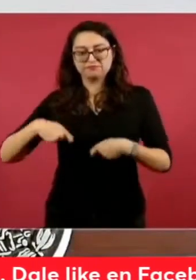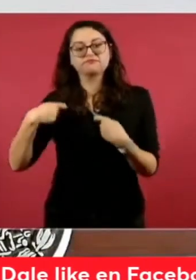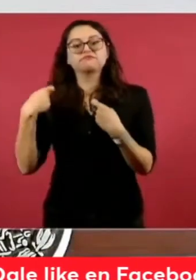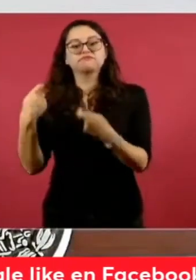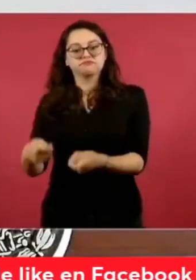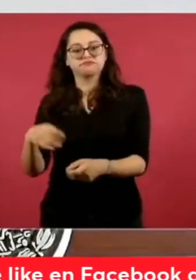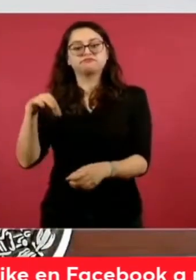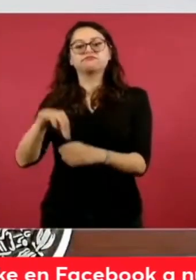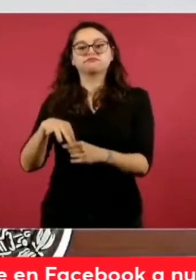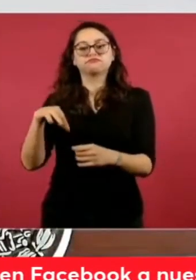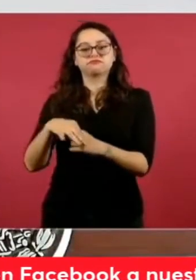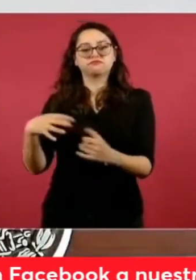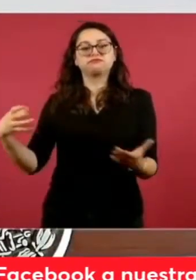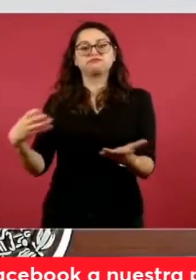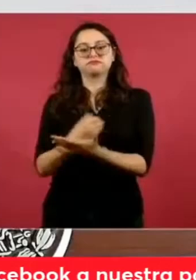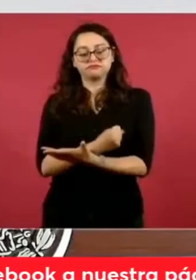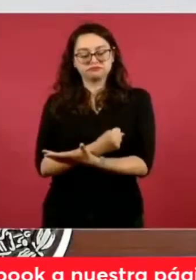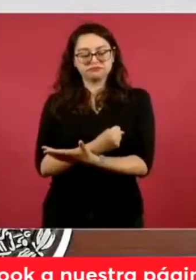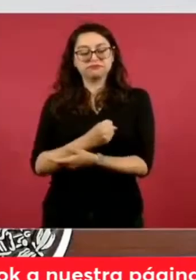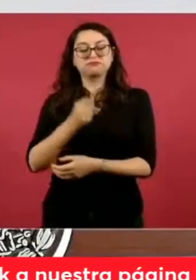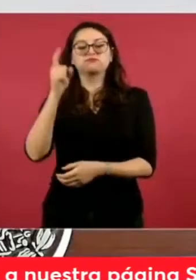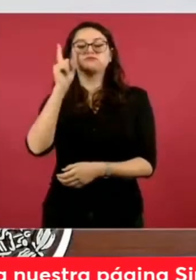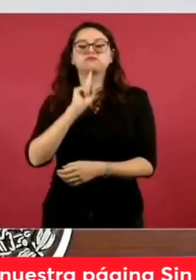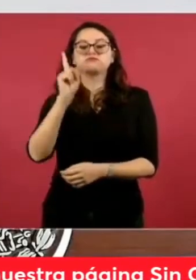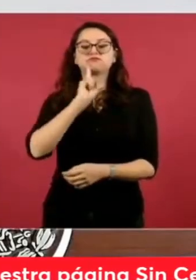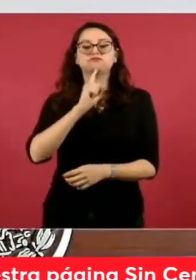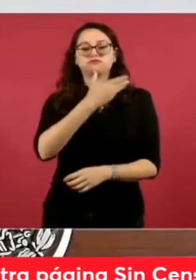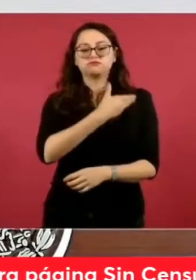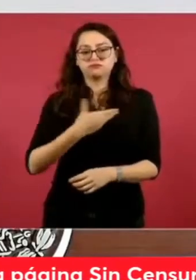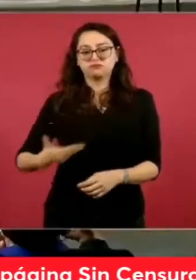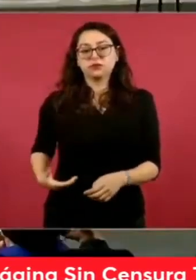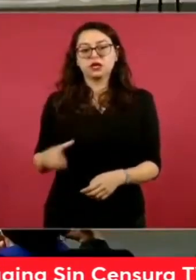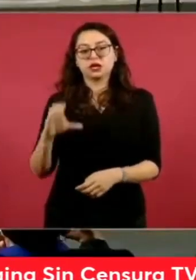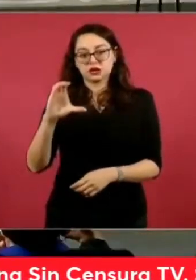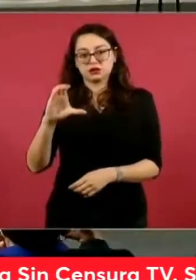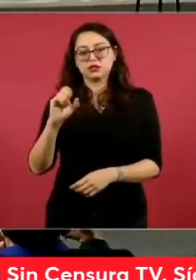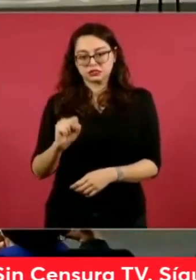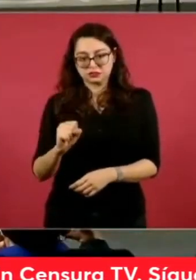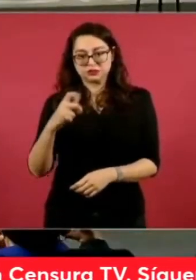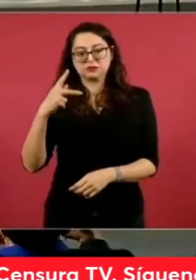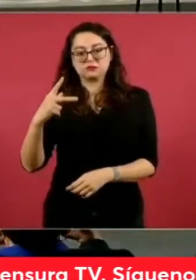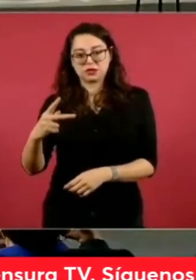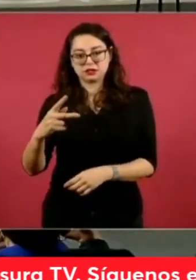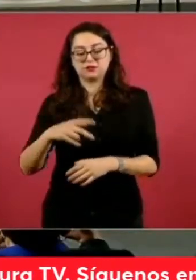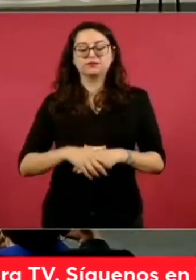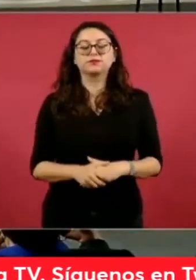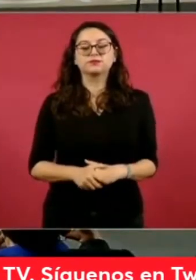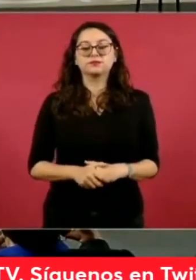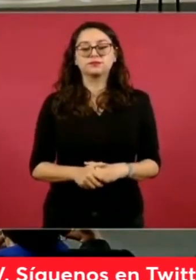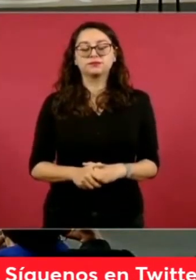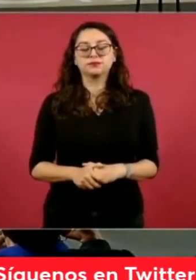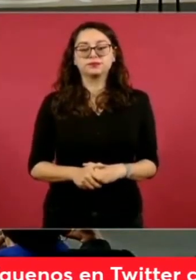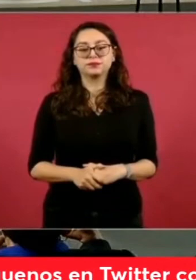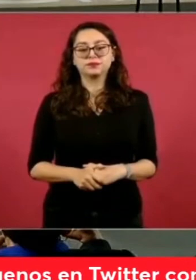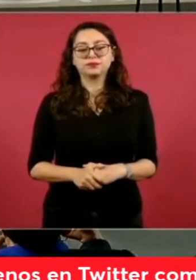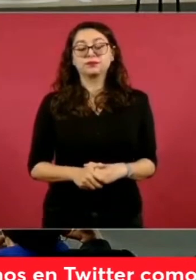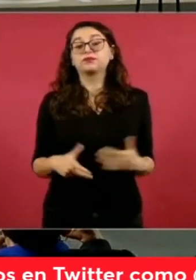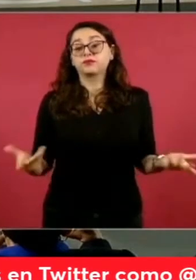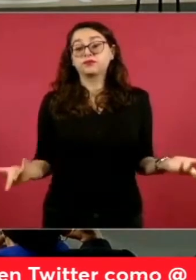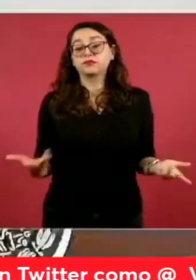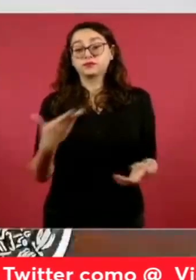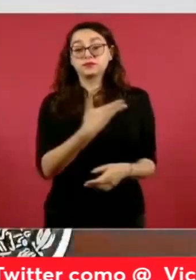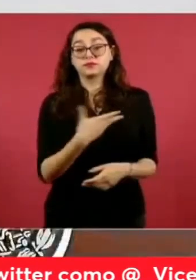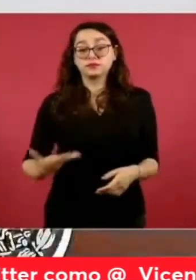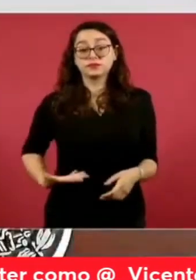elección a la Presidencia de la República, a Claudia Sheinbaum Pardo. Así que, presidente, como